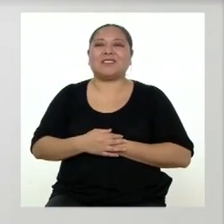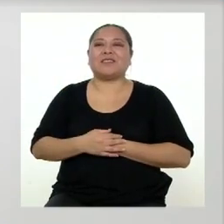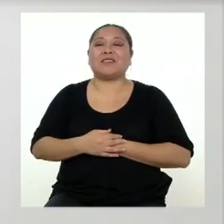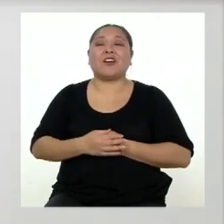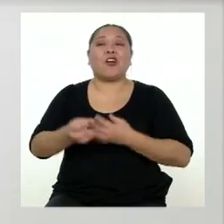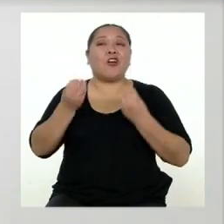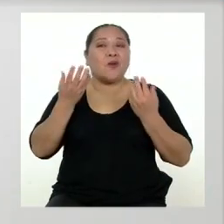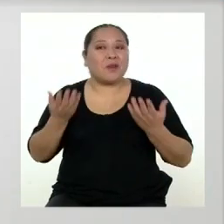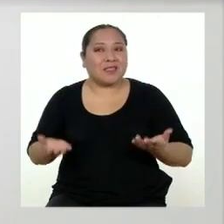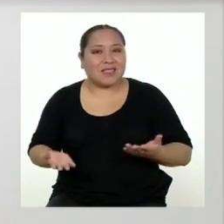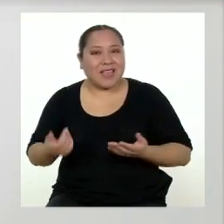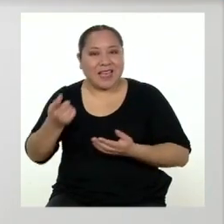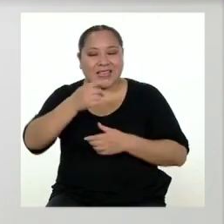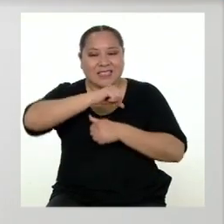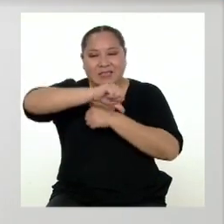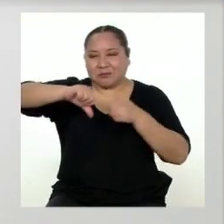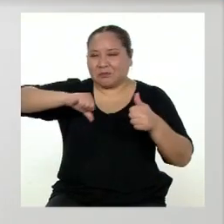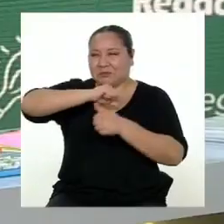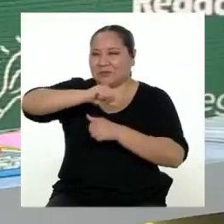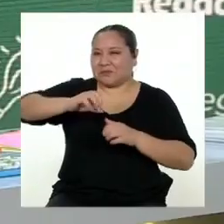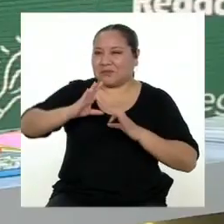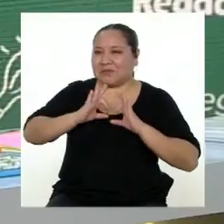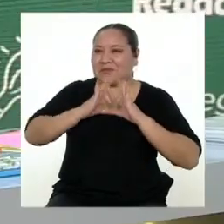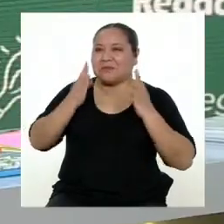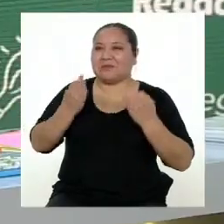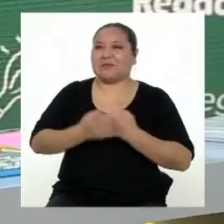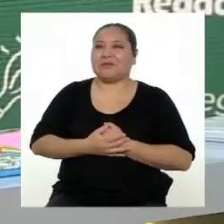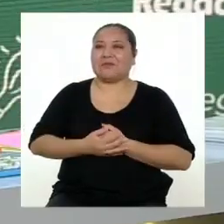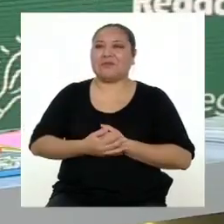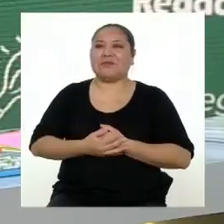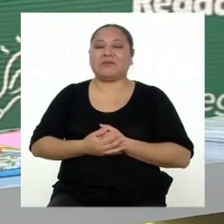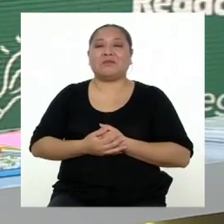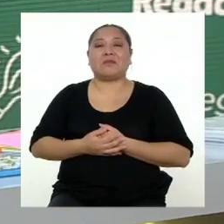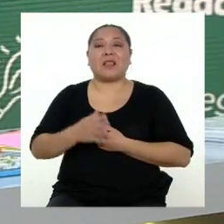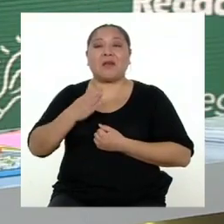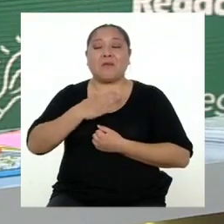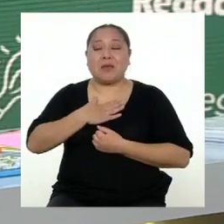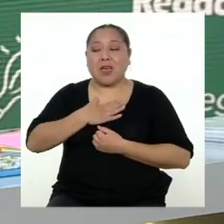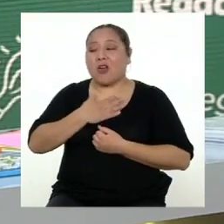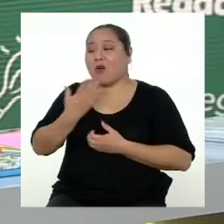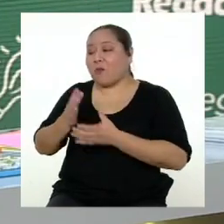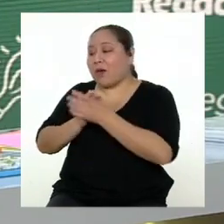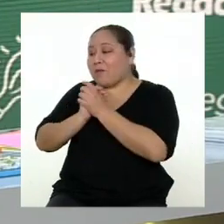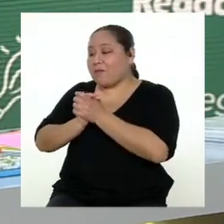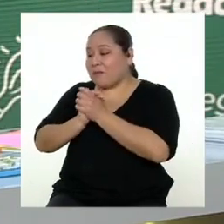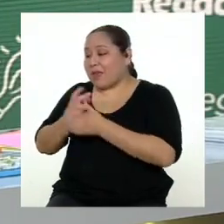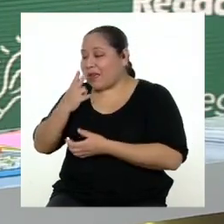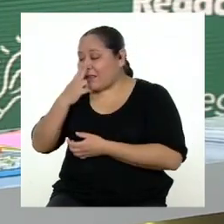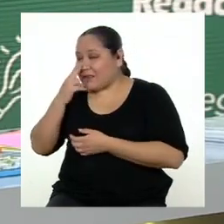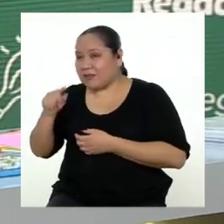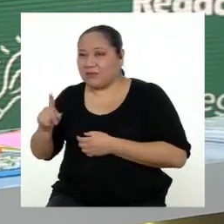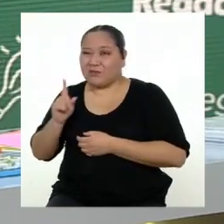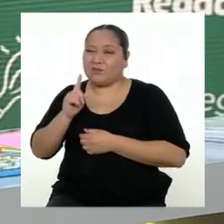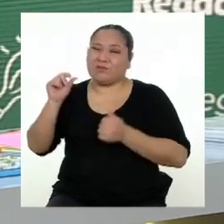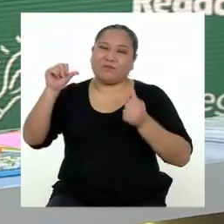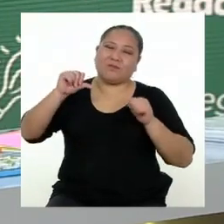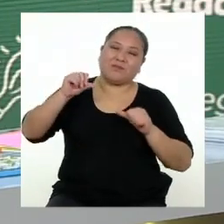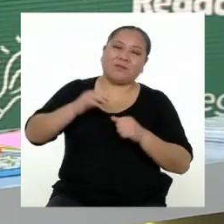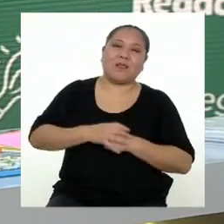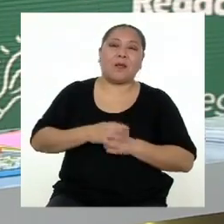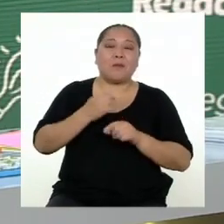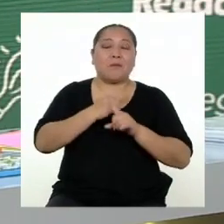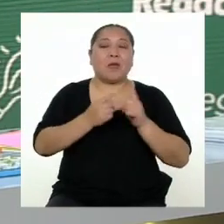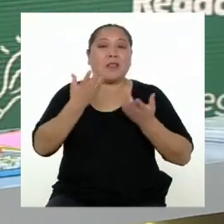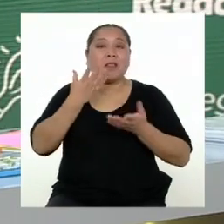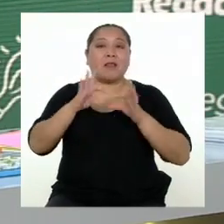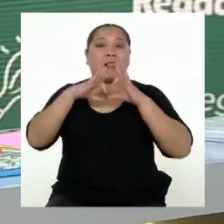¿Cómo va esa convivencia familiar? La mía con mi compañero porcino, no muy bien aún, pero seguro